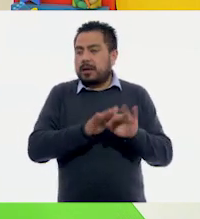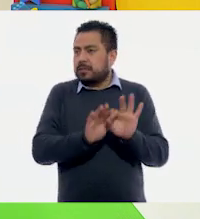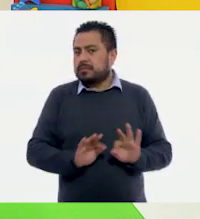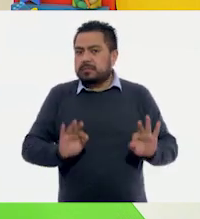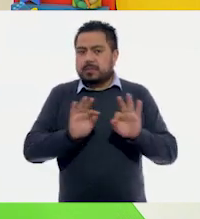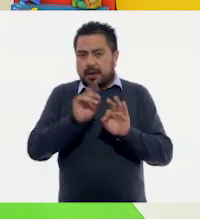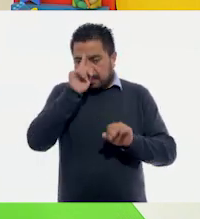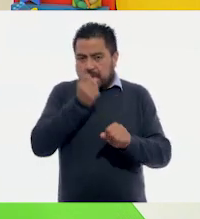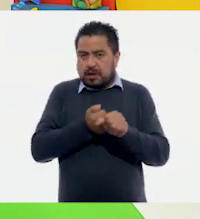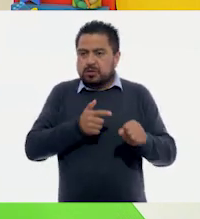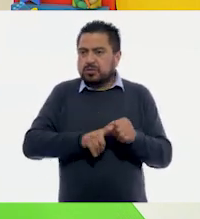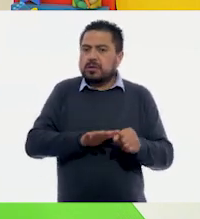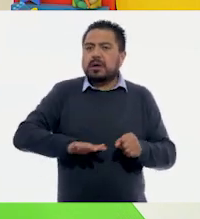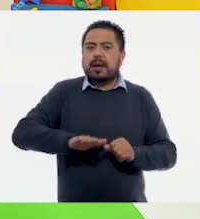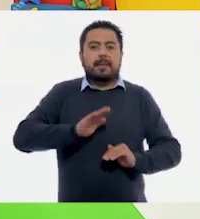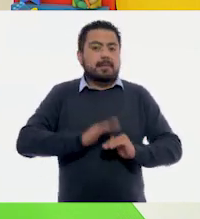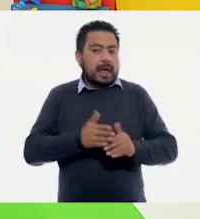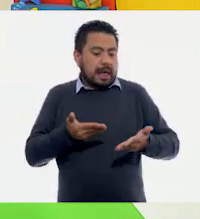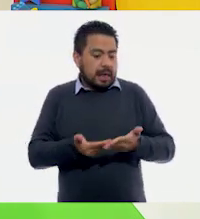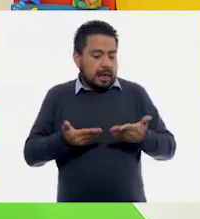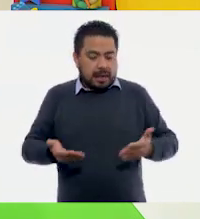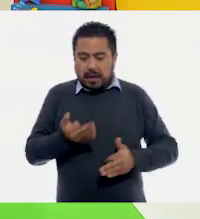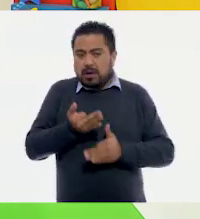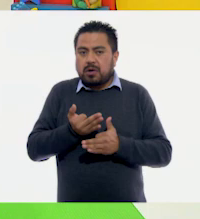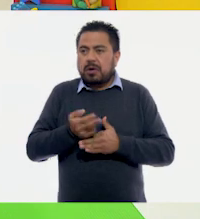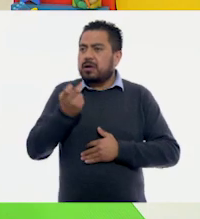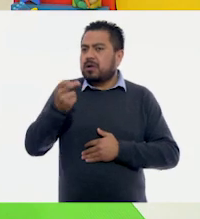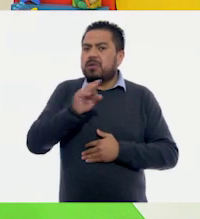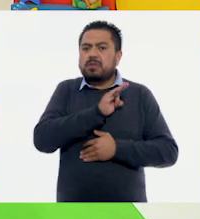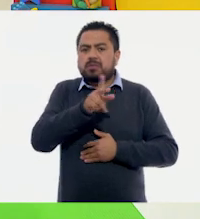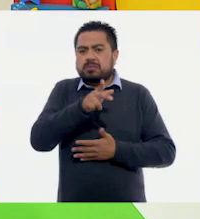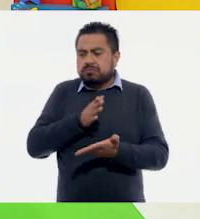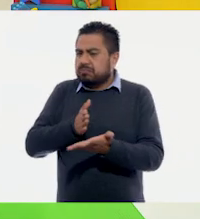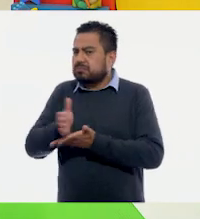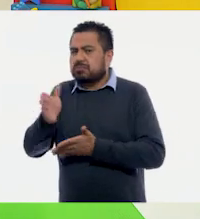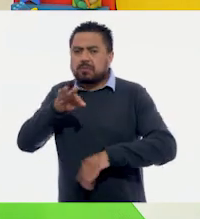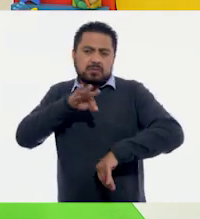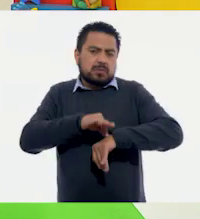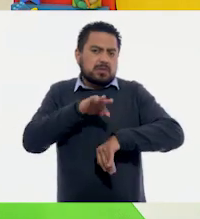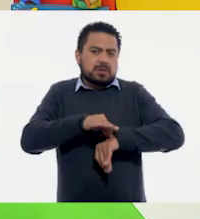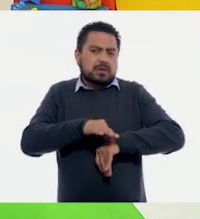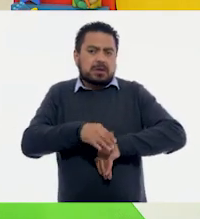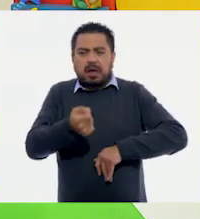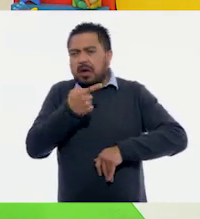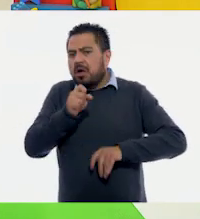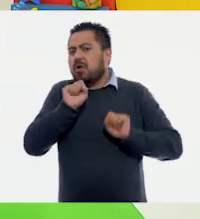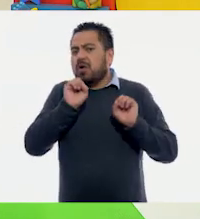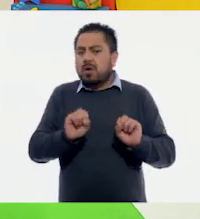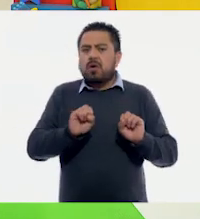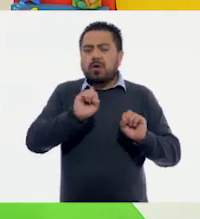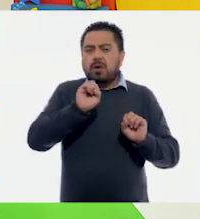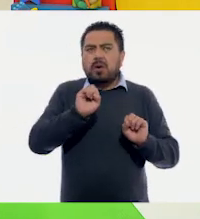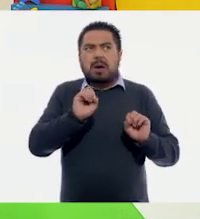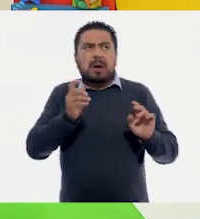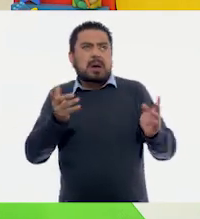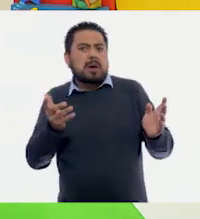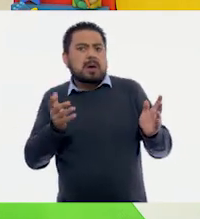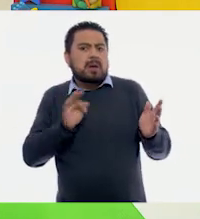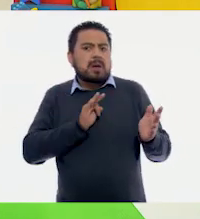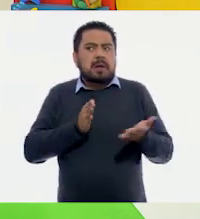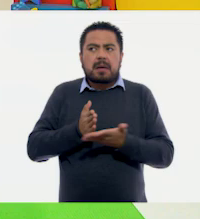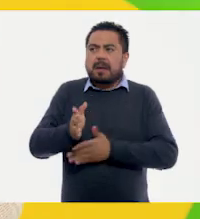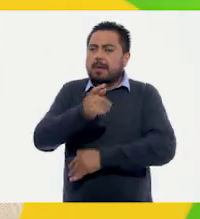para la sociedad, más en estos tiempos. Ahí podemos acudir a una consulta médica o incluso ir a